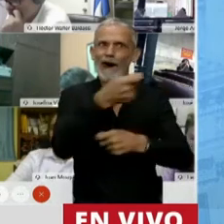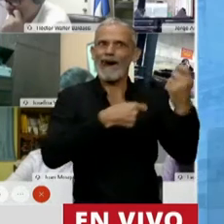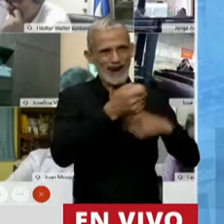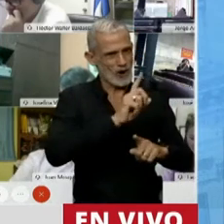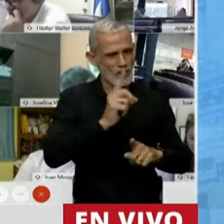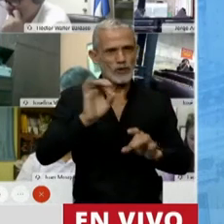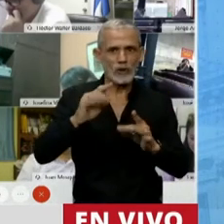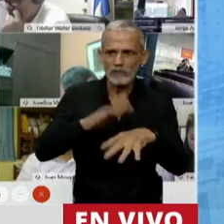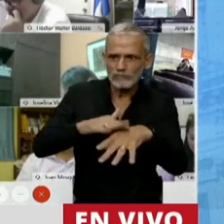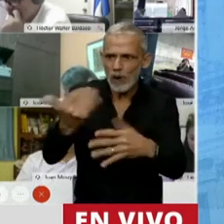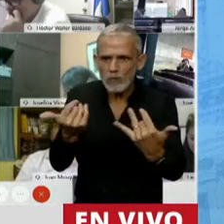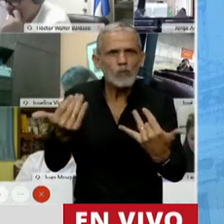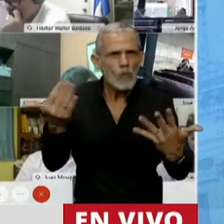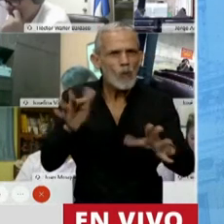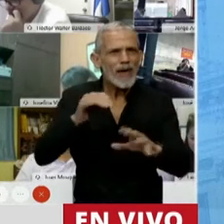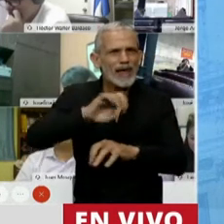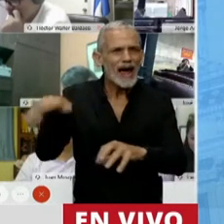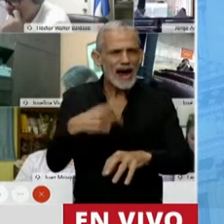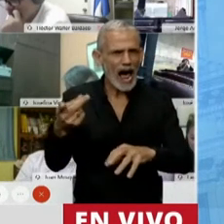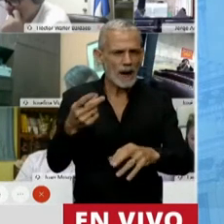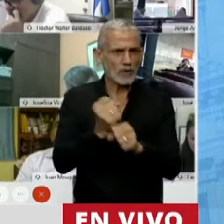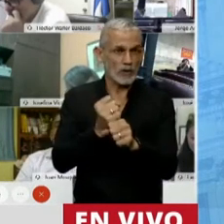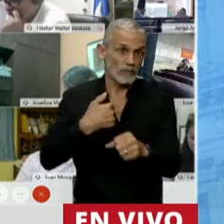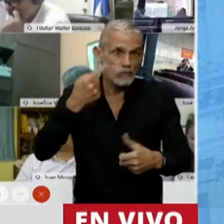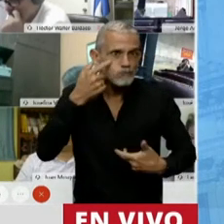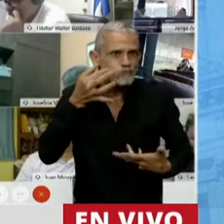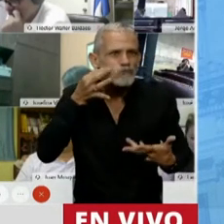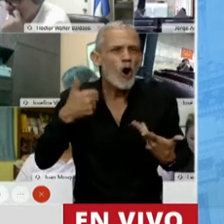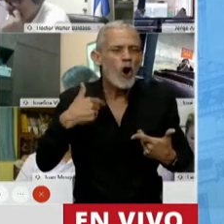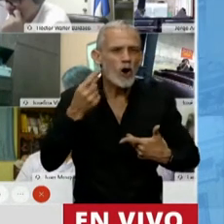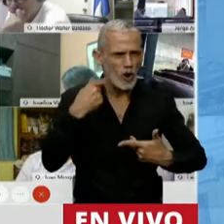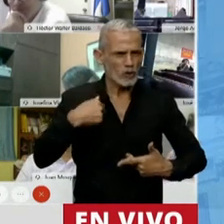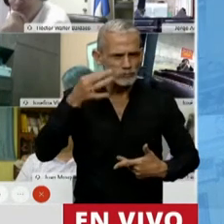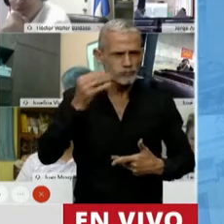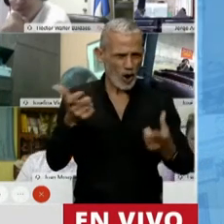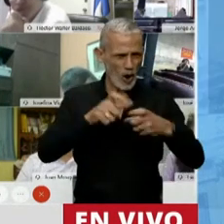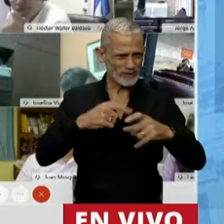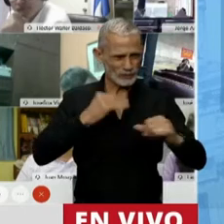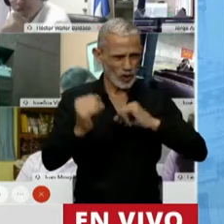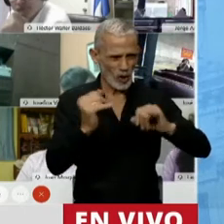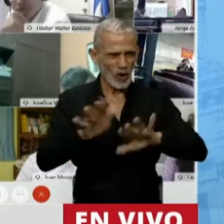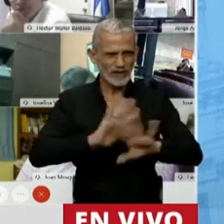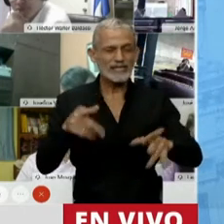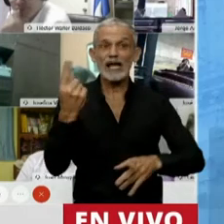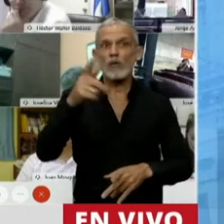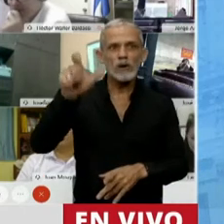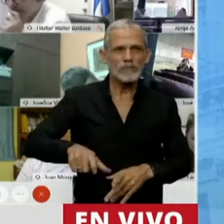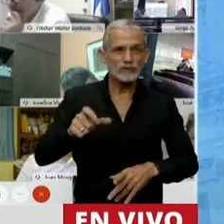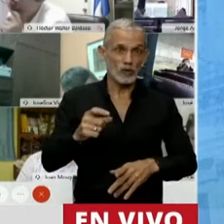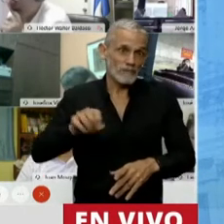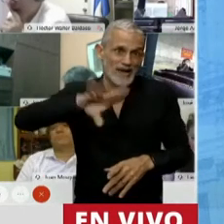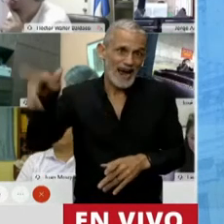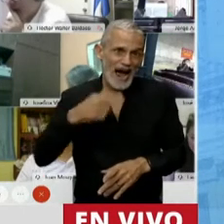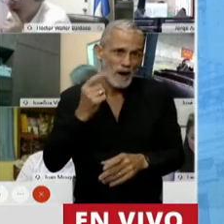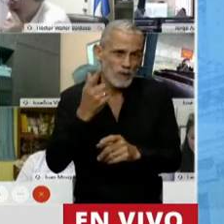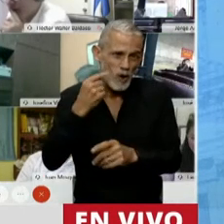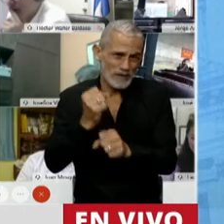y esos están en cabeza de los productores. Conozco el caso y vuelvo a repetir que lo conté en comisión, de un contratista rural